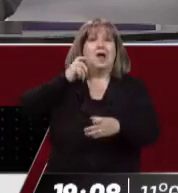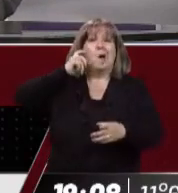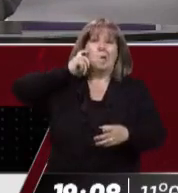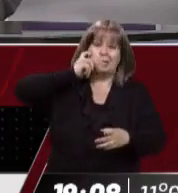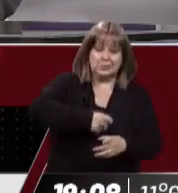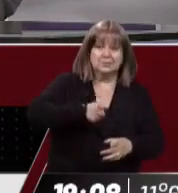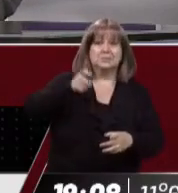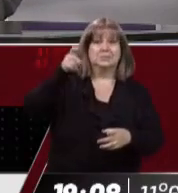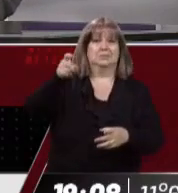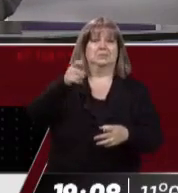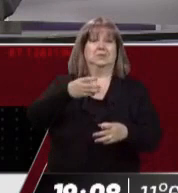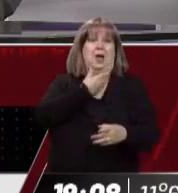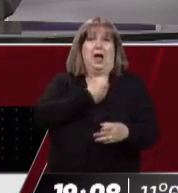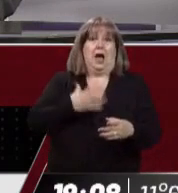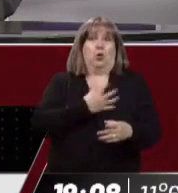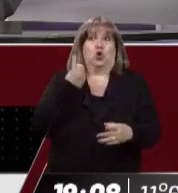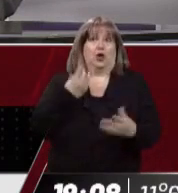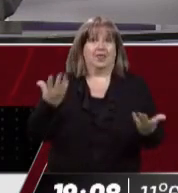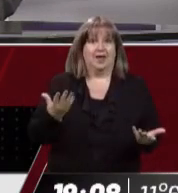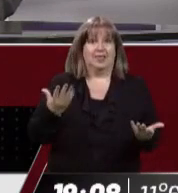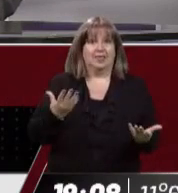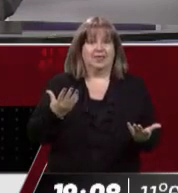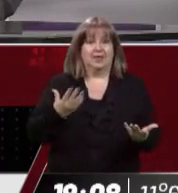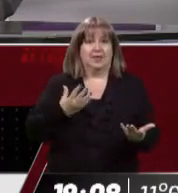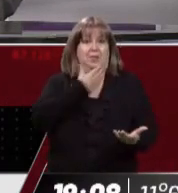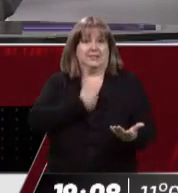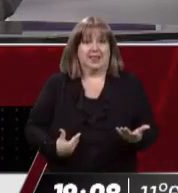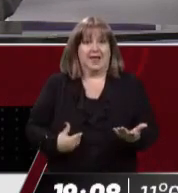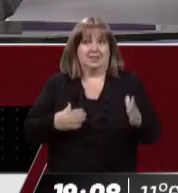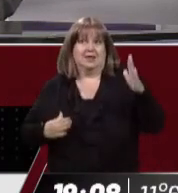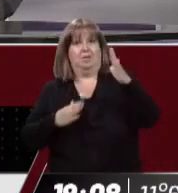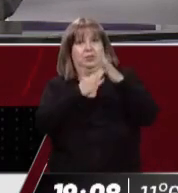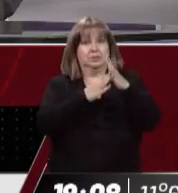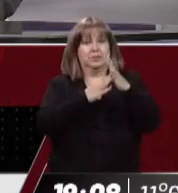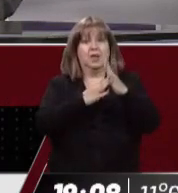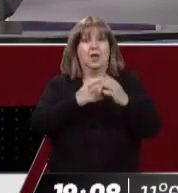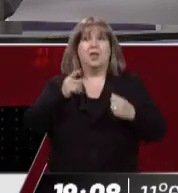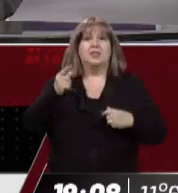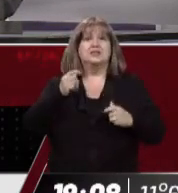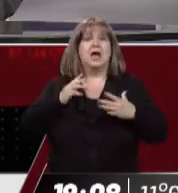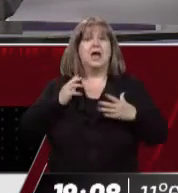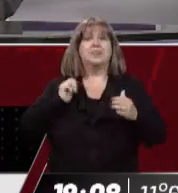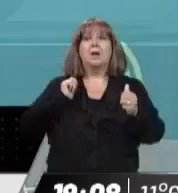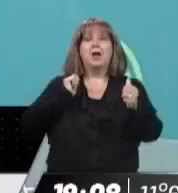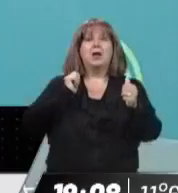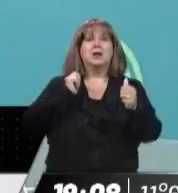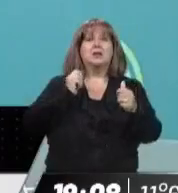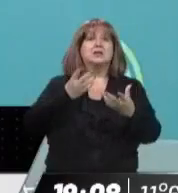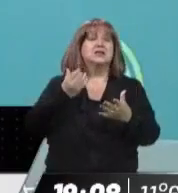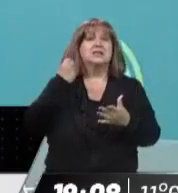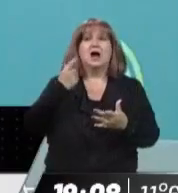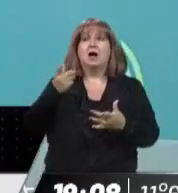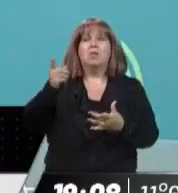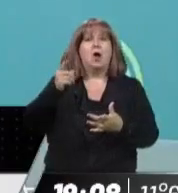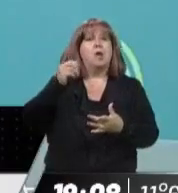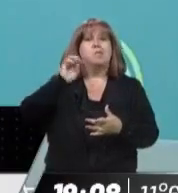autoridad pública, abuso de autoridad, en ese caso por la decisión de un gobernador de la provincia o violación de los